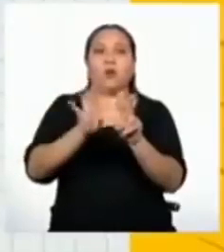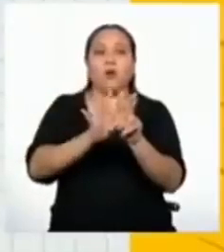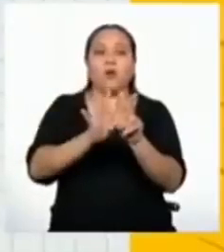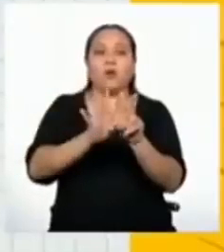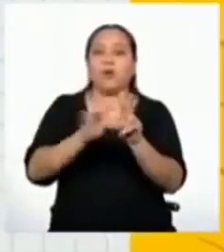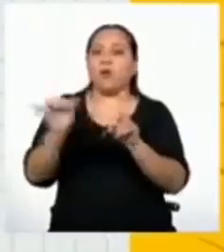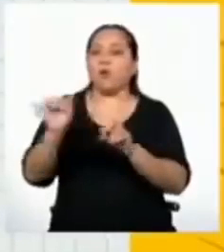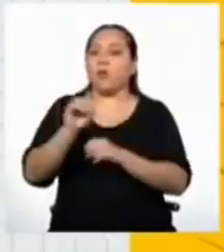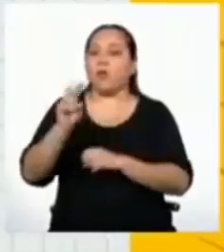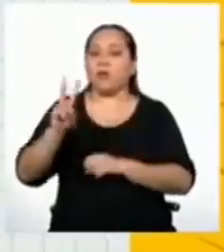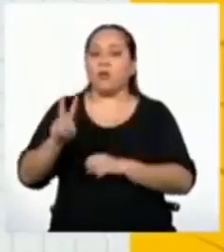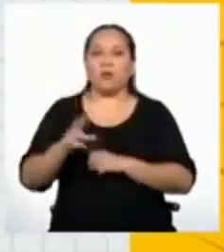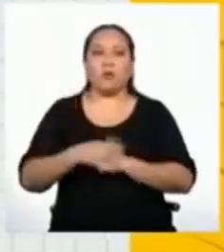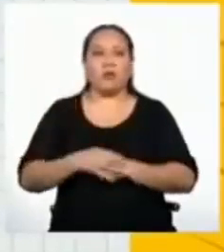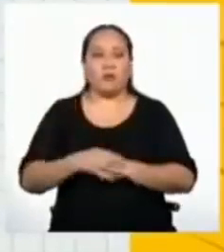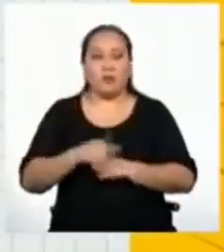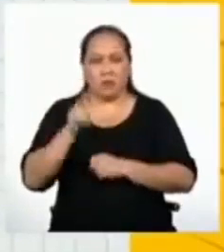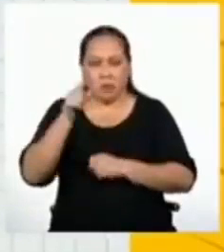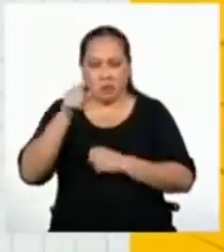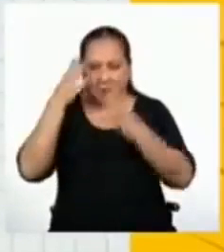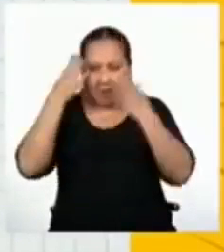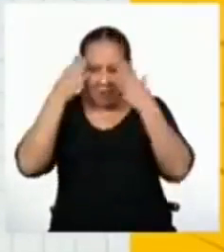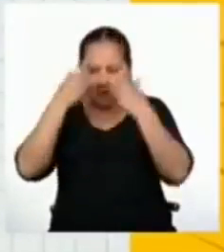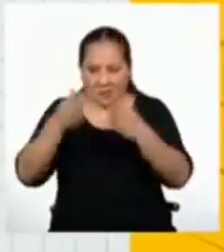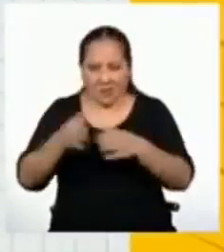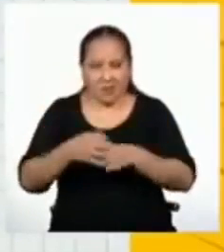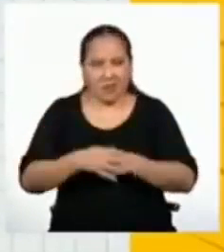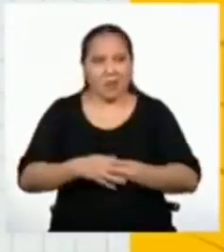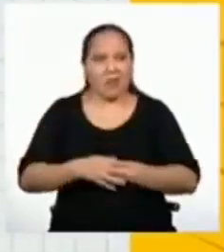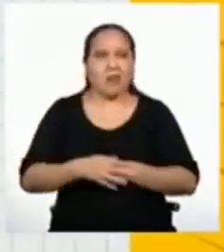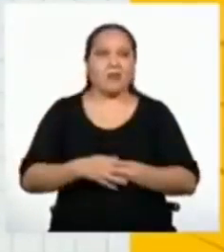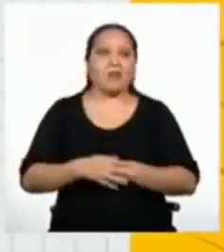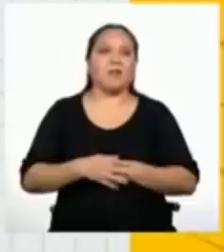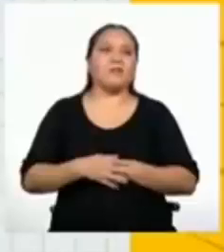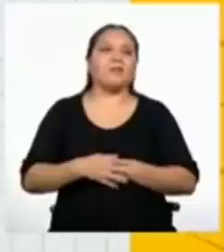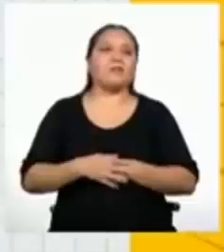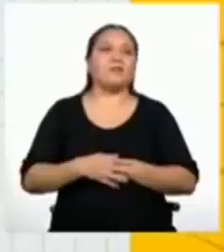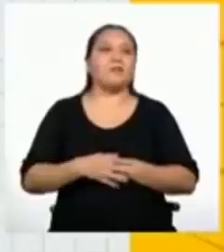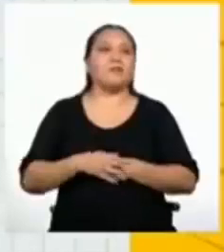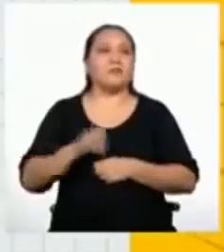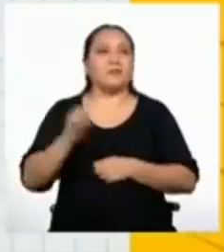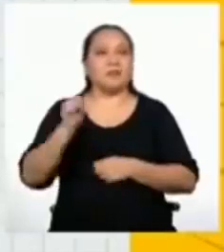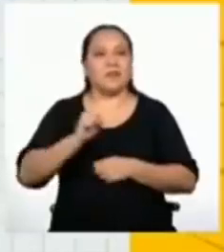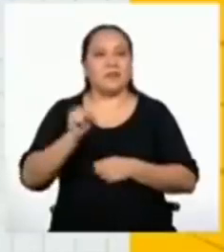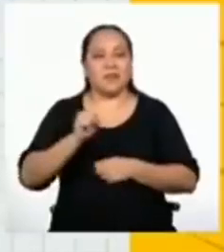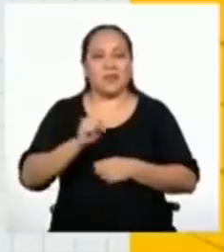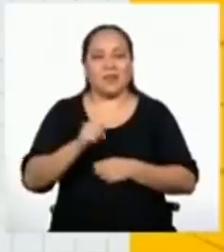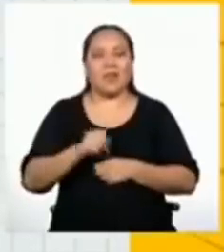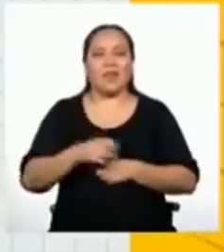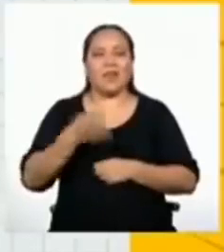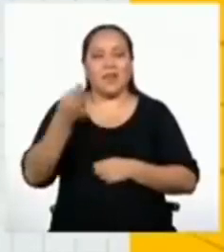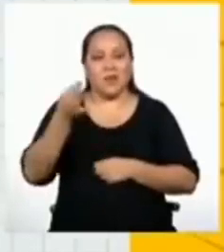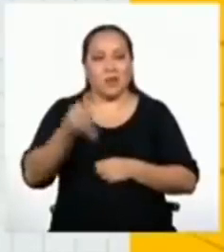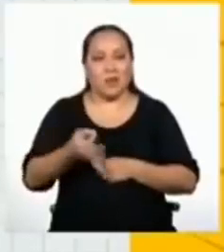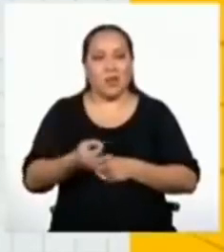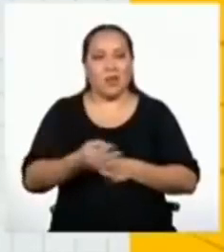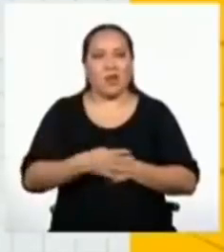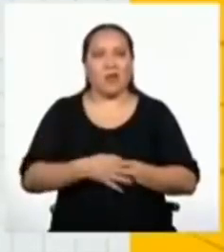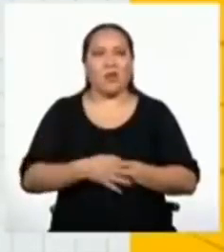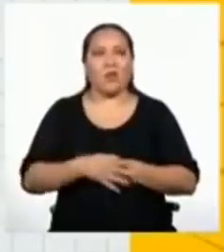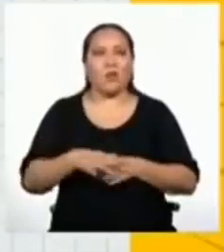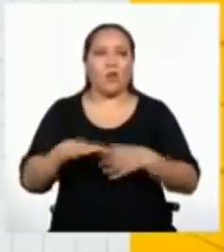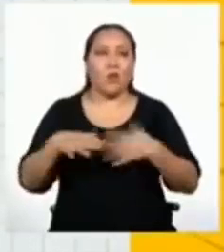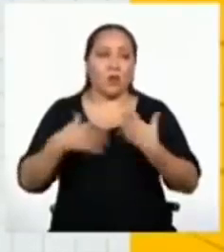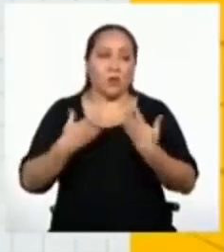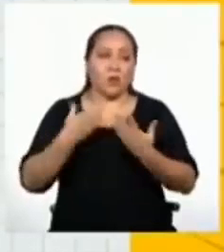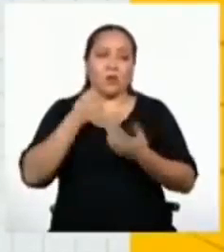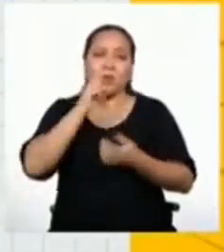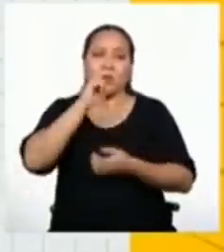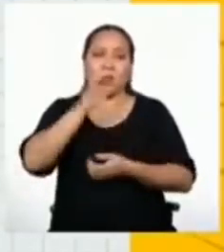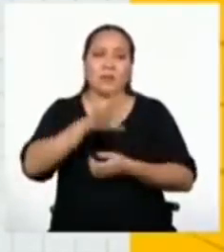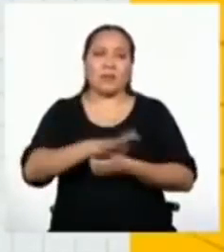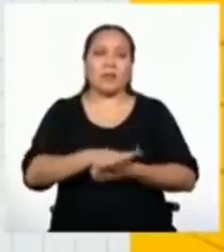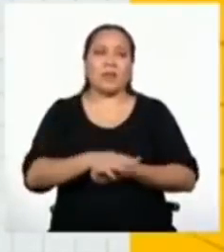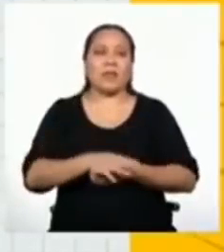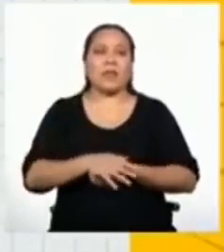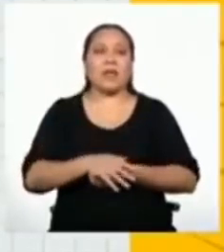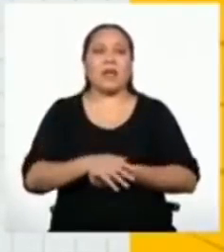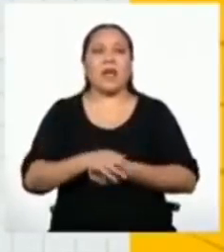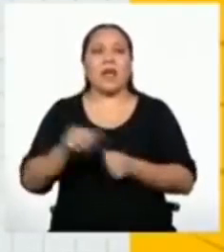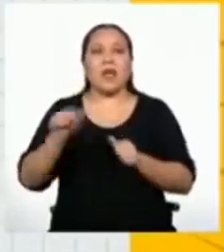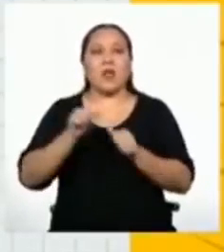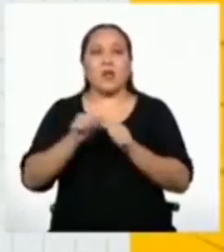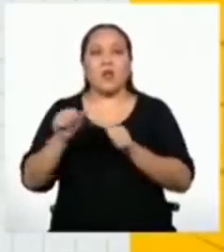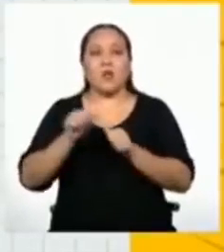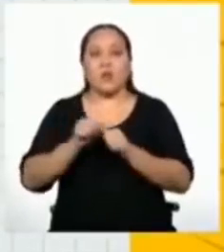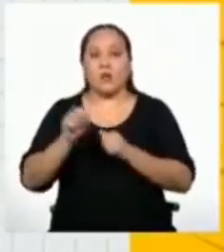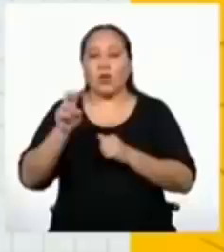Yaremis! Te veo bien concentrada. Bueno, como dices, y con mucha razón, podemos afirmar que el término dos